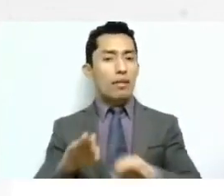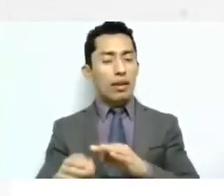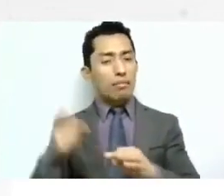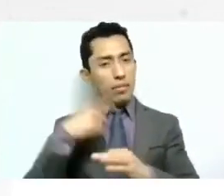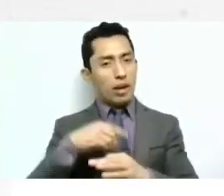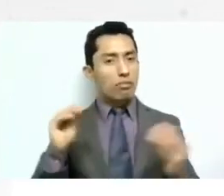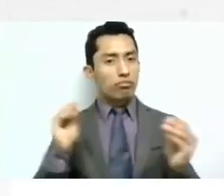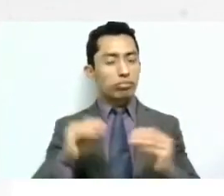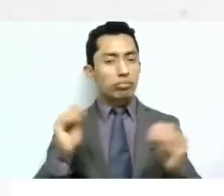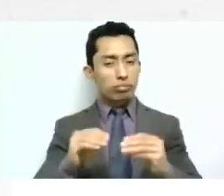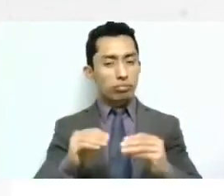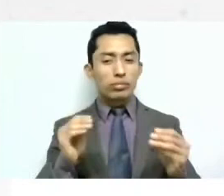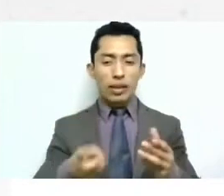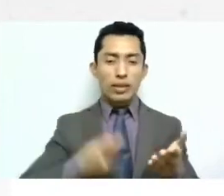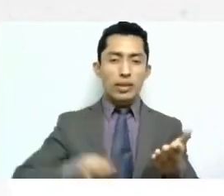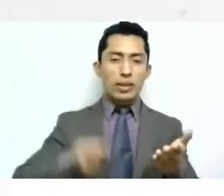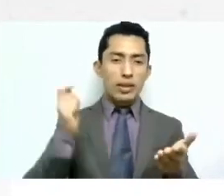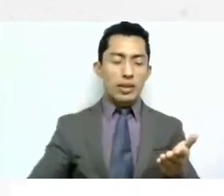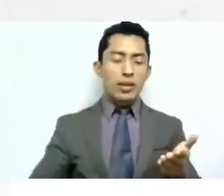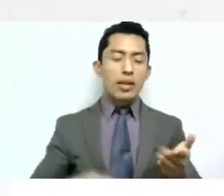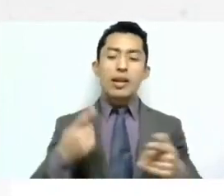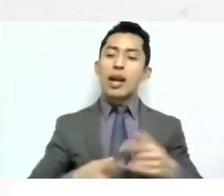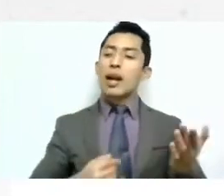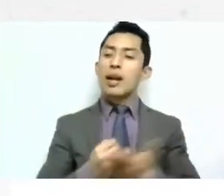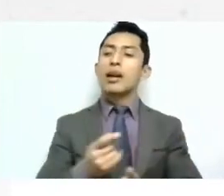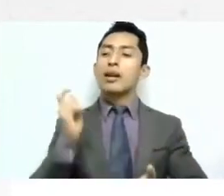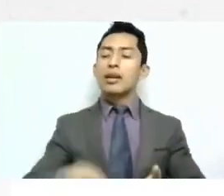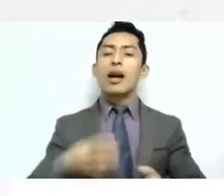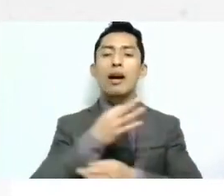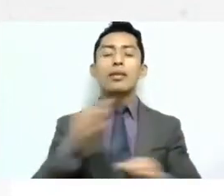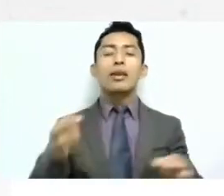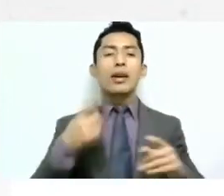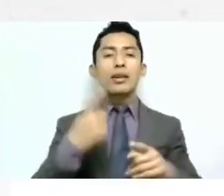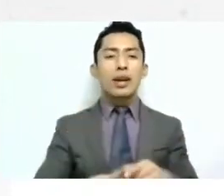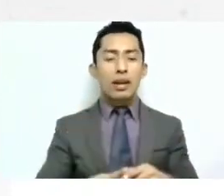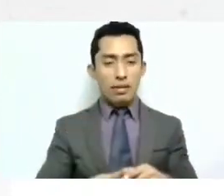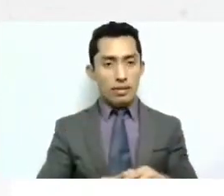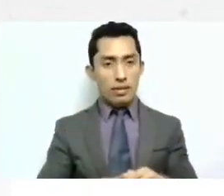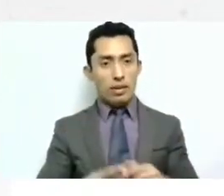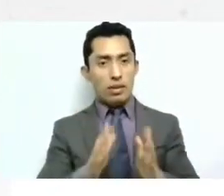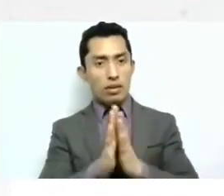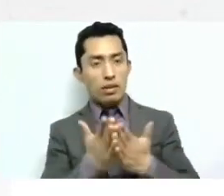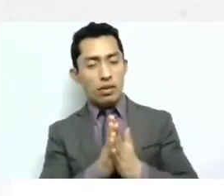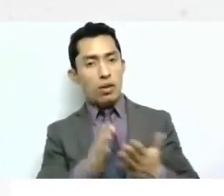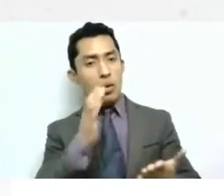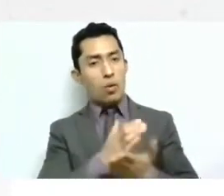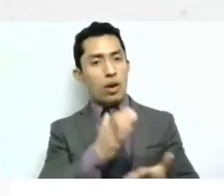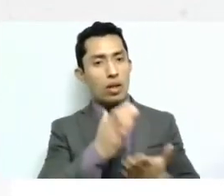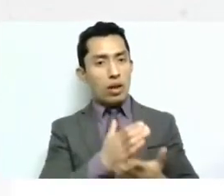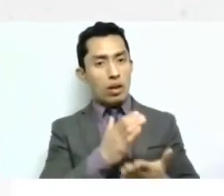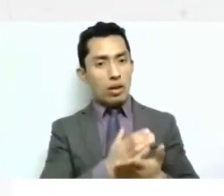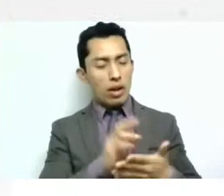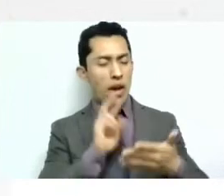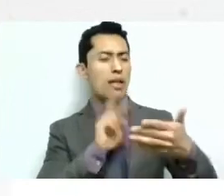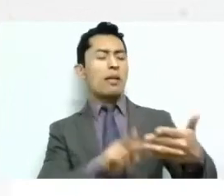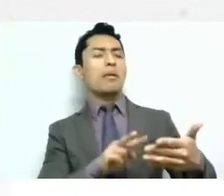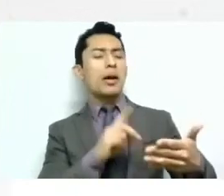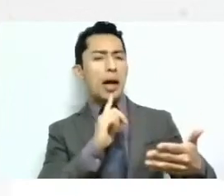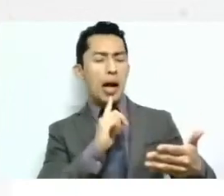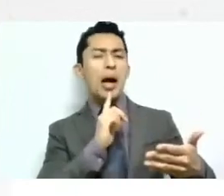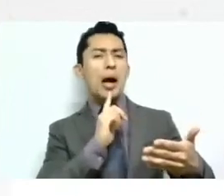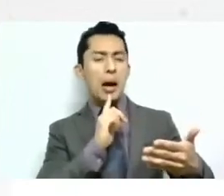en esta sentencia quién emite la resolución y con estos cuadernos vemos de una manera bien práctica